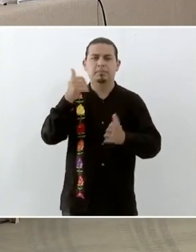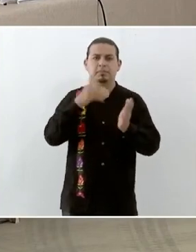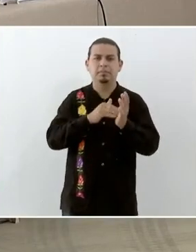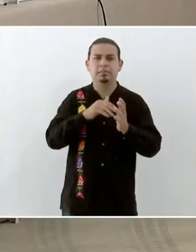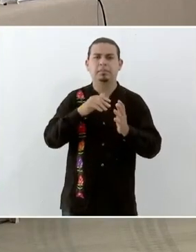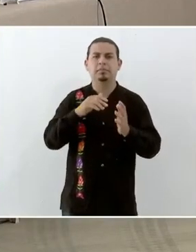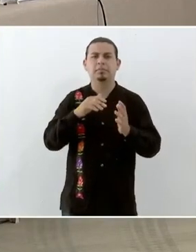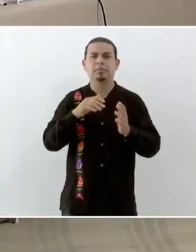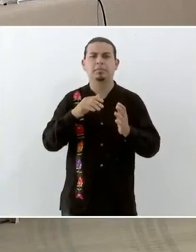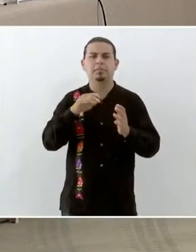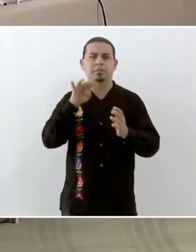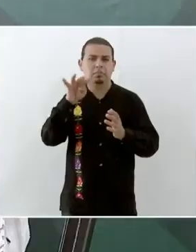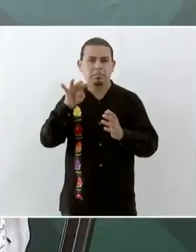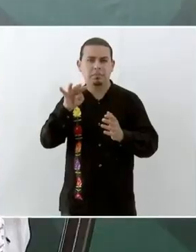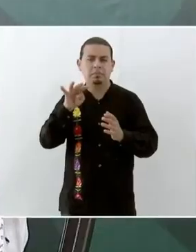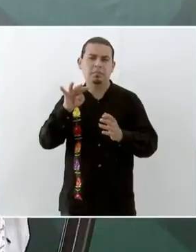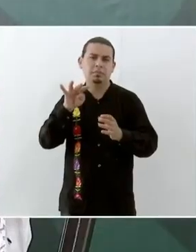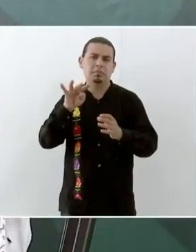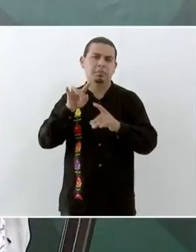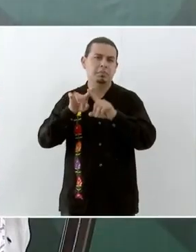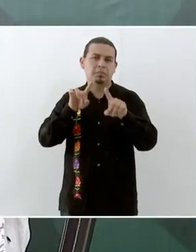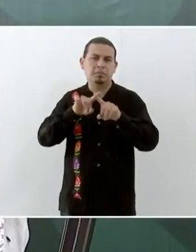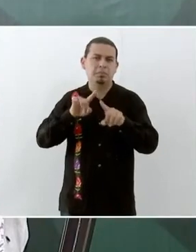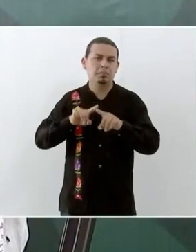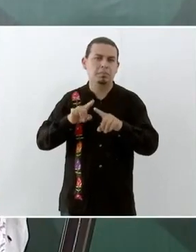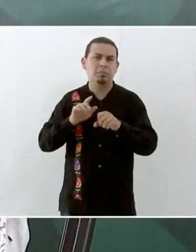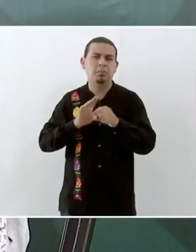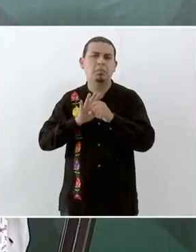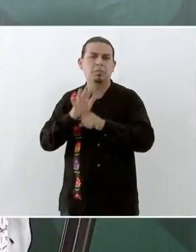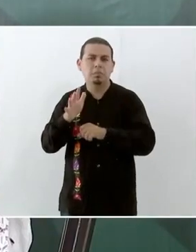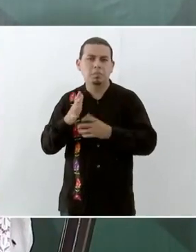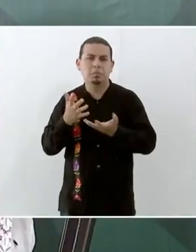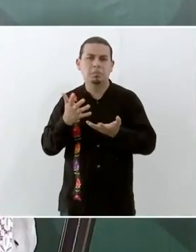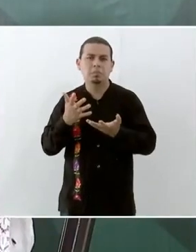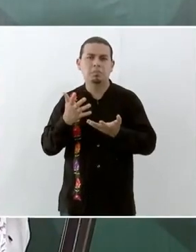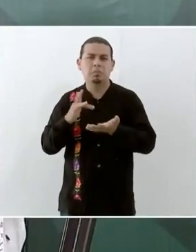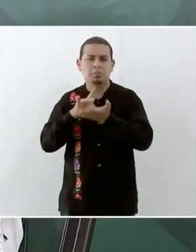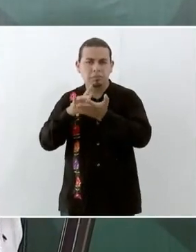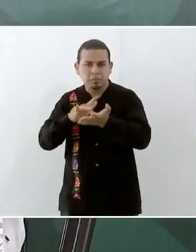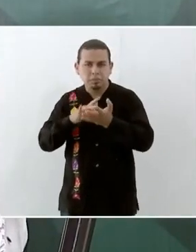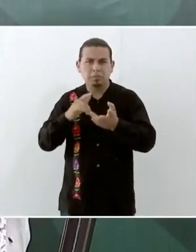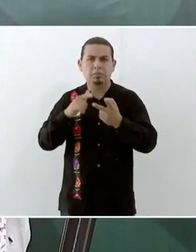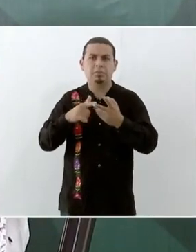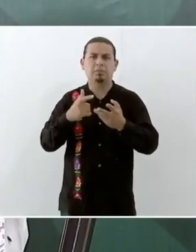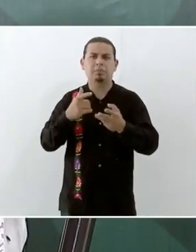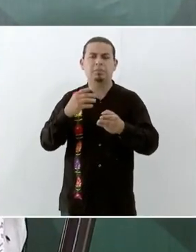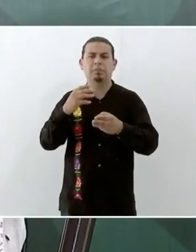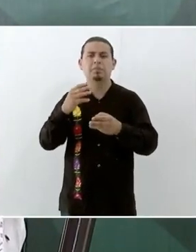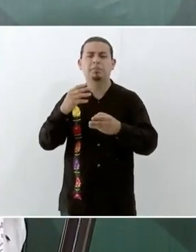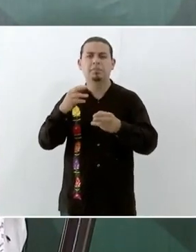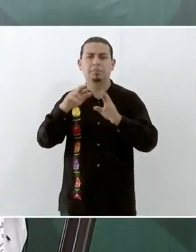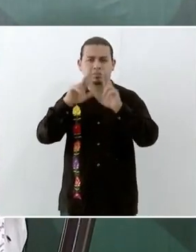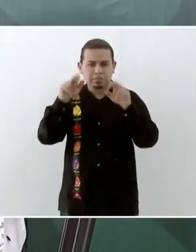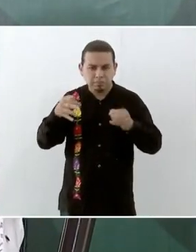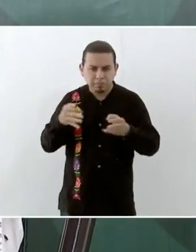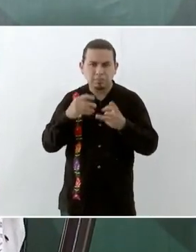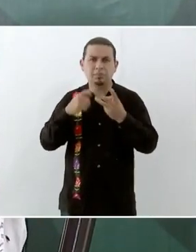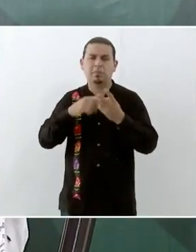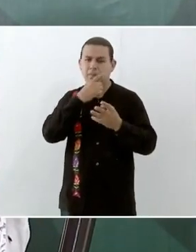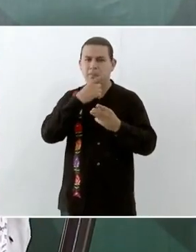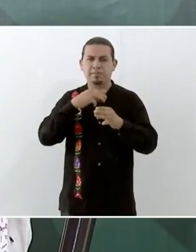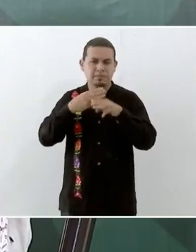.509 pues equipos apoyos de bienes para este número de